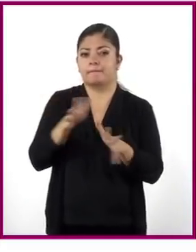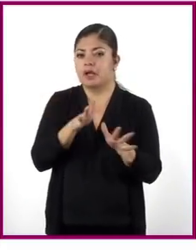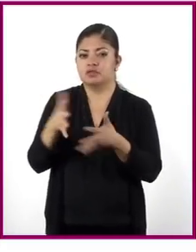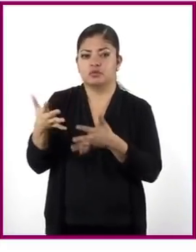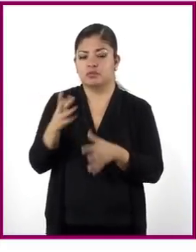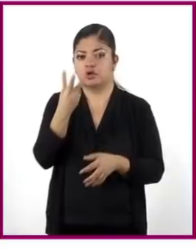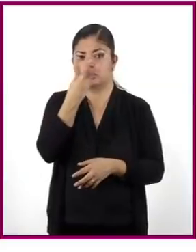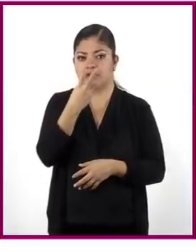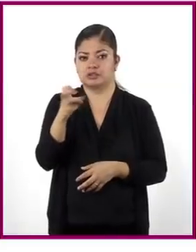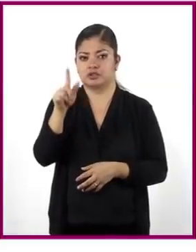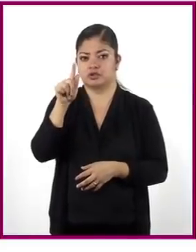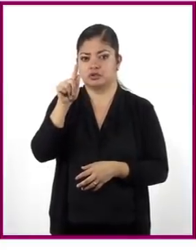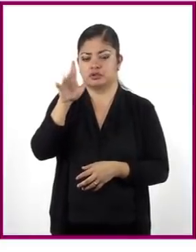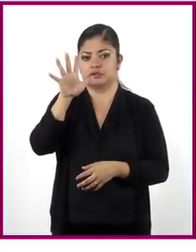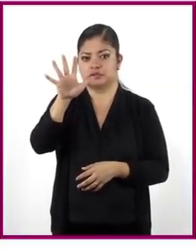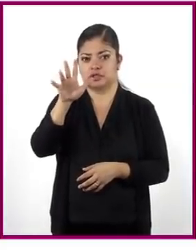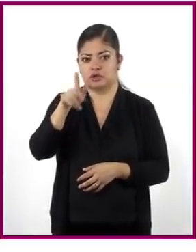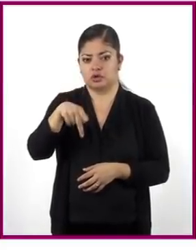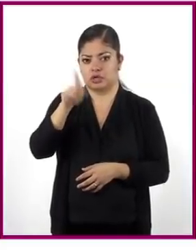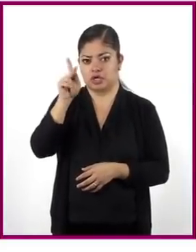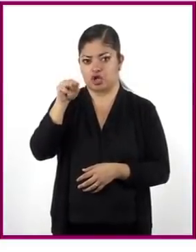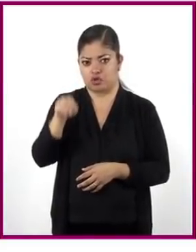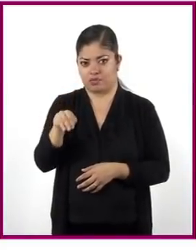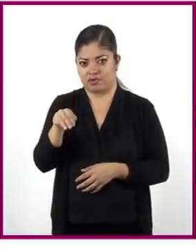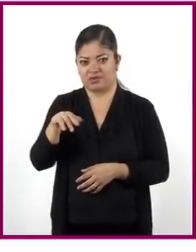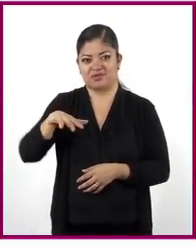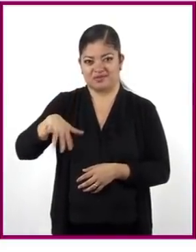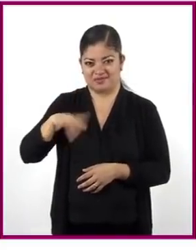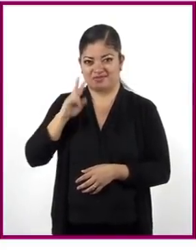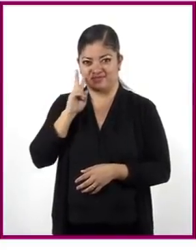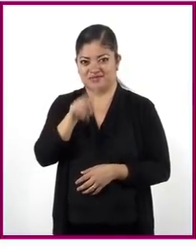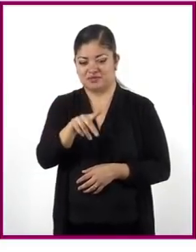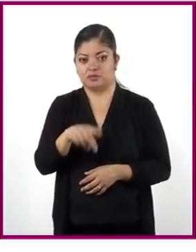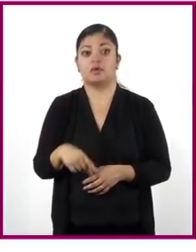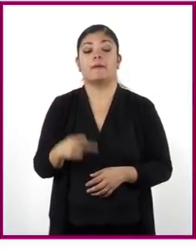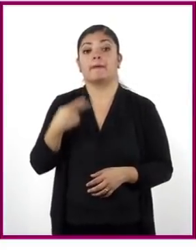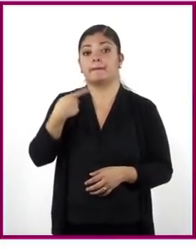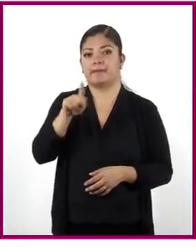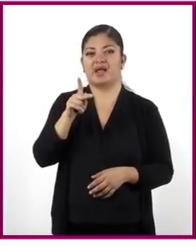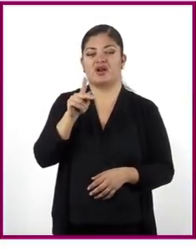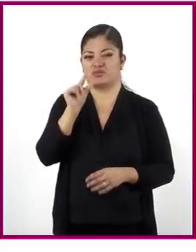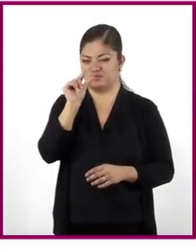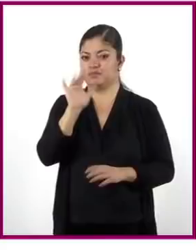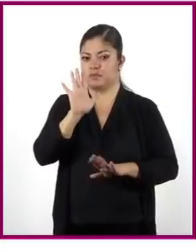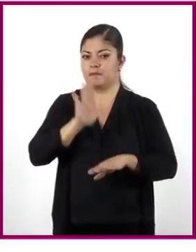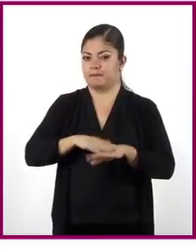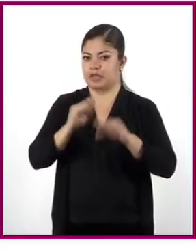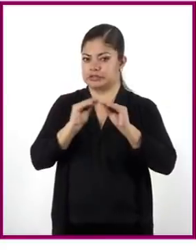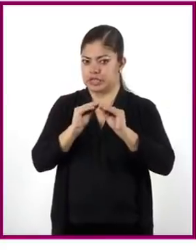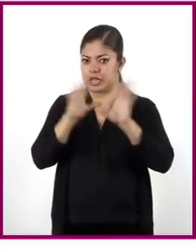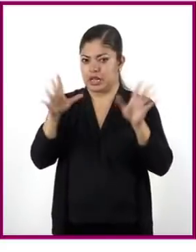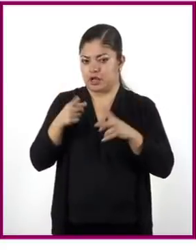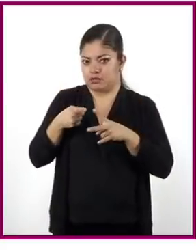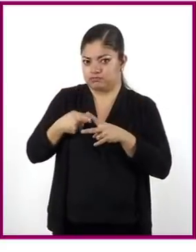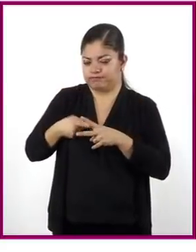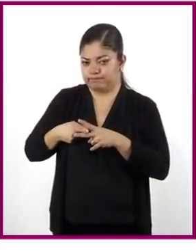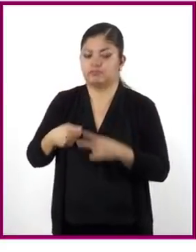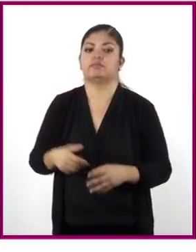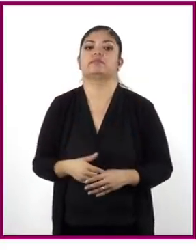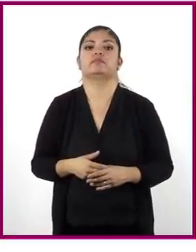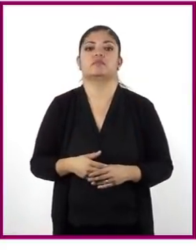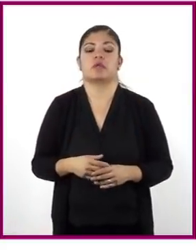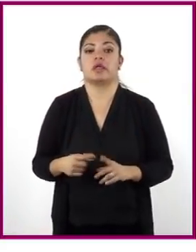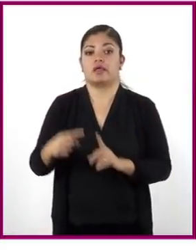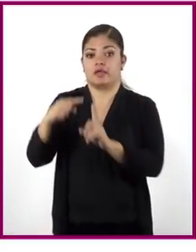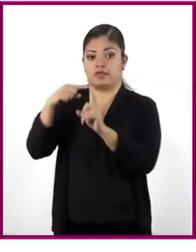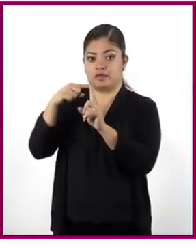375 kilómetros, como vemos aquí. Pero para que quede más claro, hagamos los cálculos. Entonces, vamos a